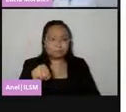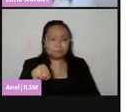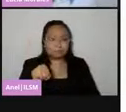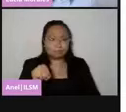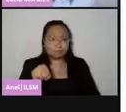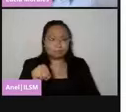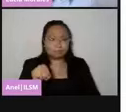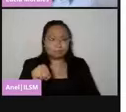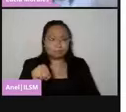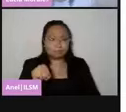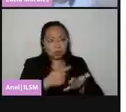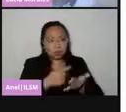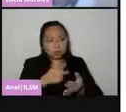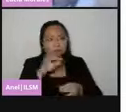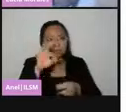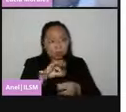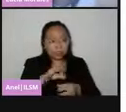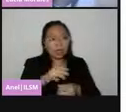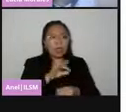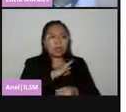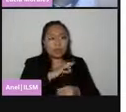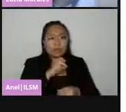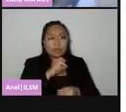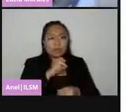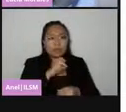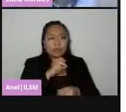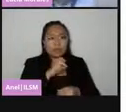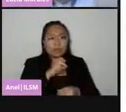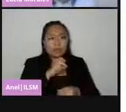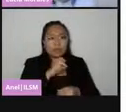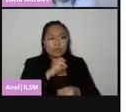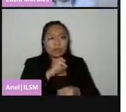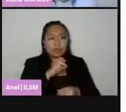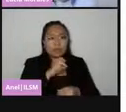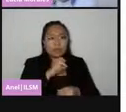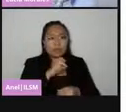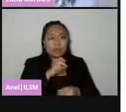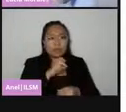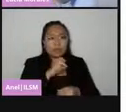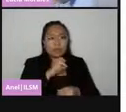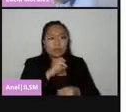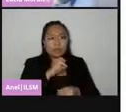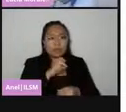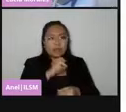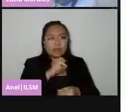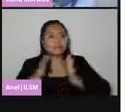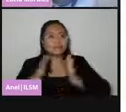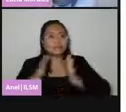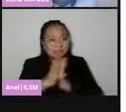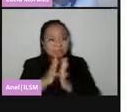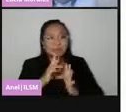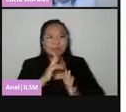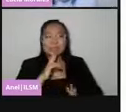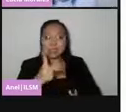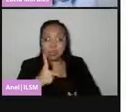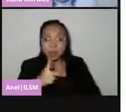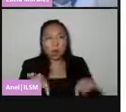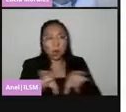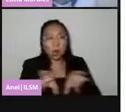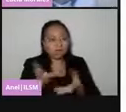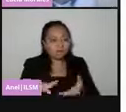electorales y con ello se pueda contribuir a la formación de una ciudadanía activa, de una ciudadanía más integral,